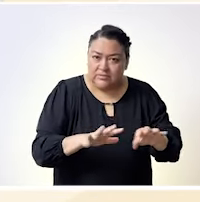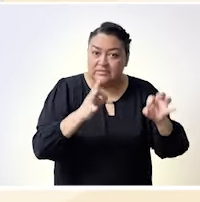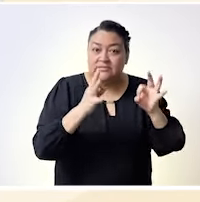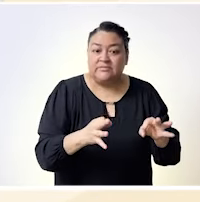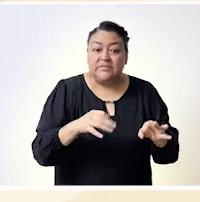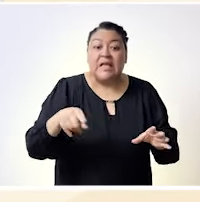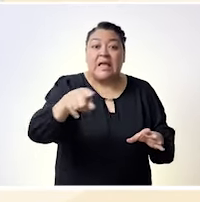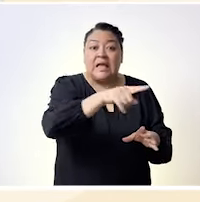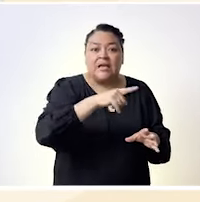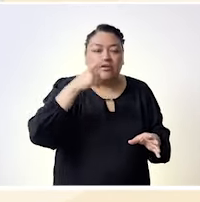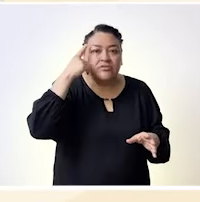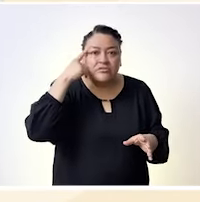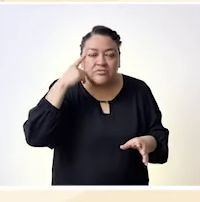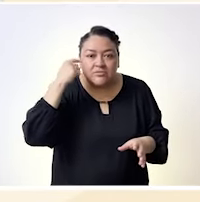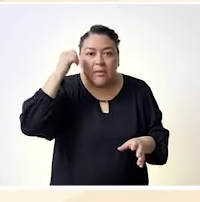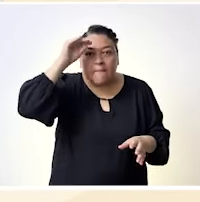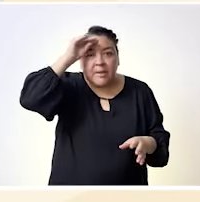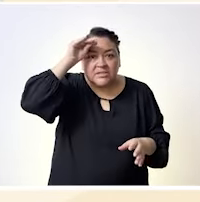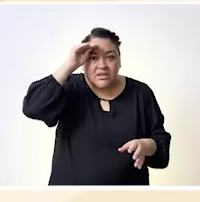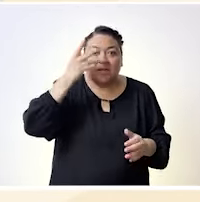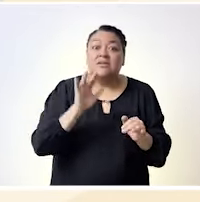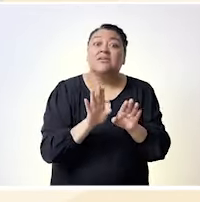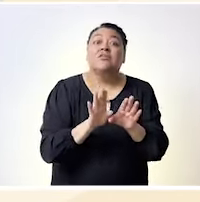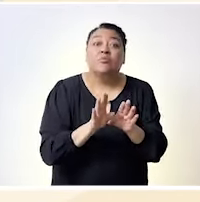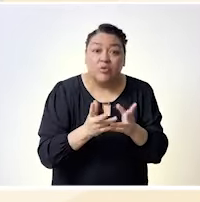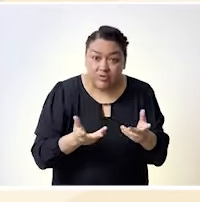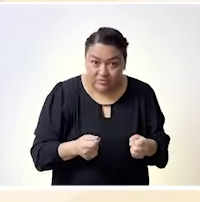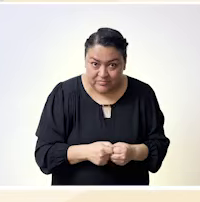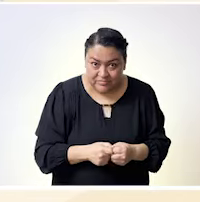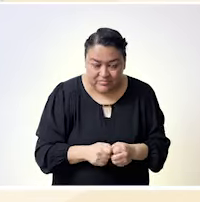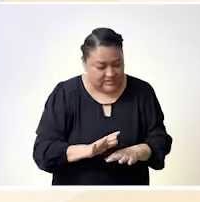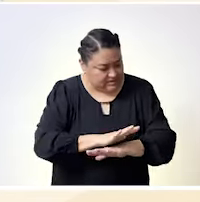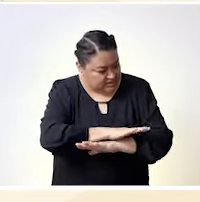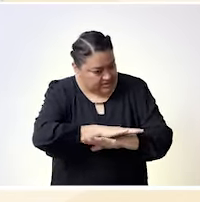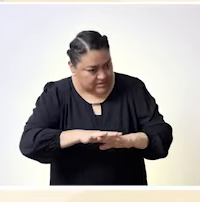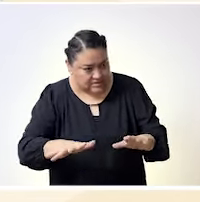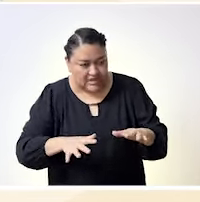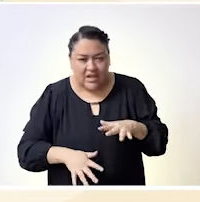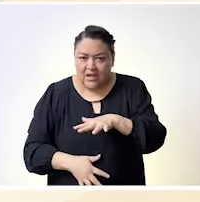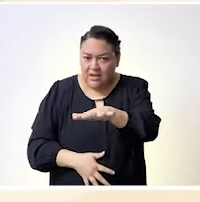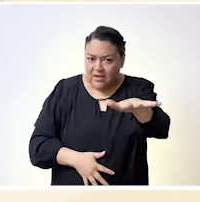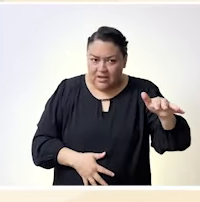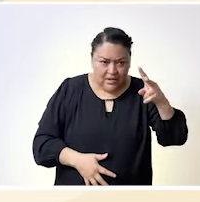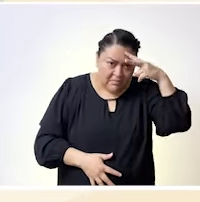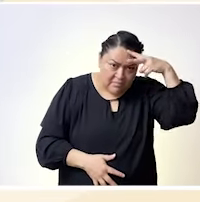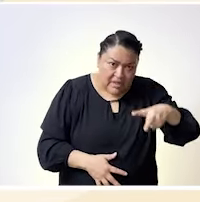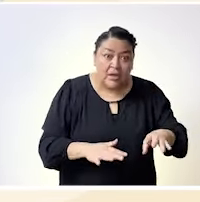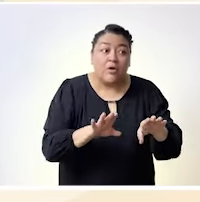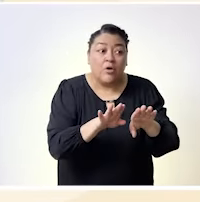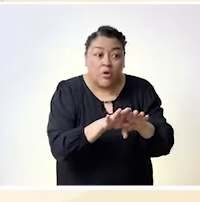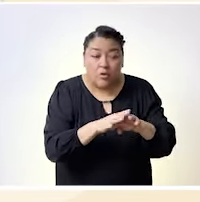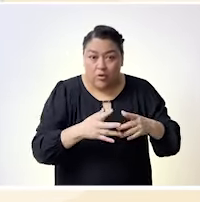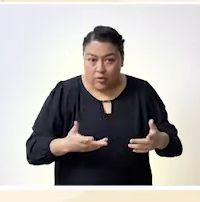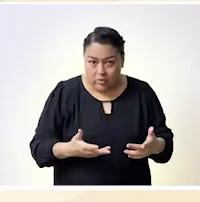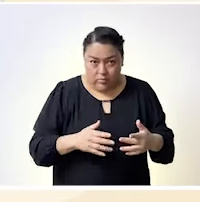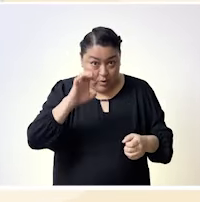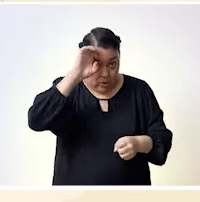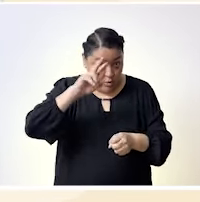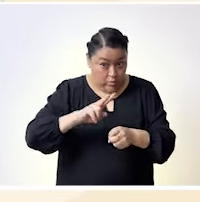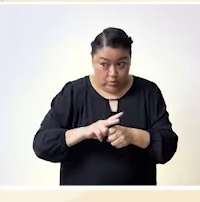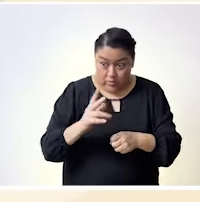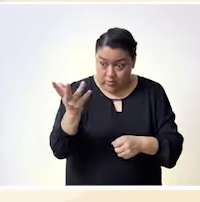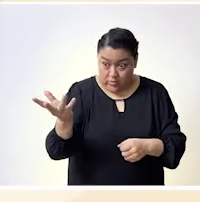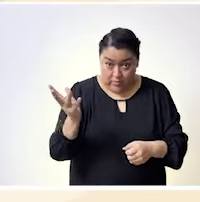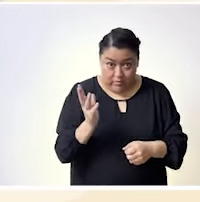constitucionalmente, entonces, de esto, ¿no?, toda esta circunstancia y que es un gran logro, por supuesto, el reconocimiento constitucional, pero